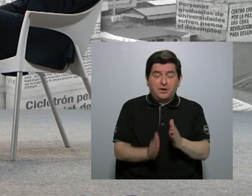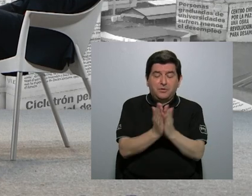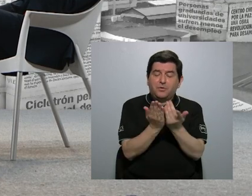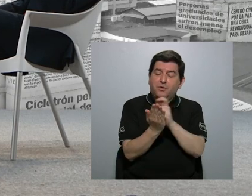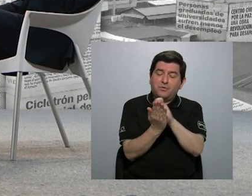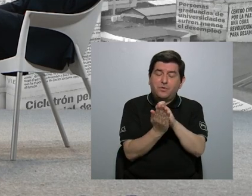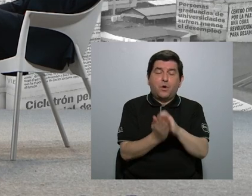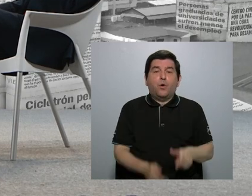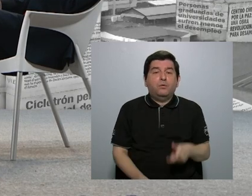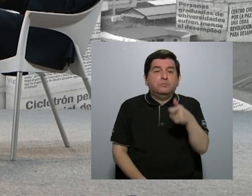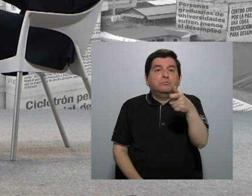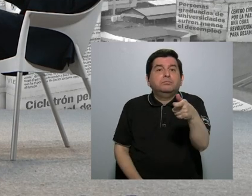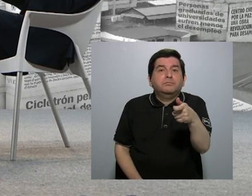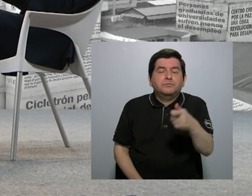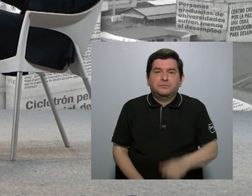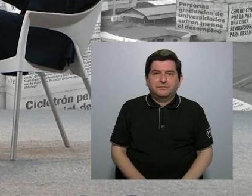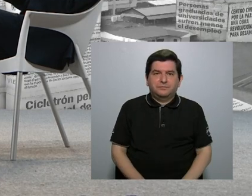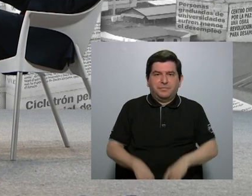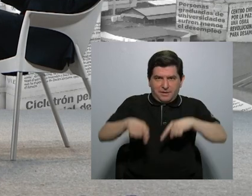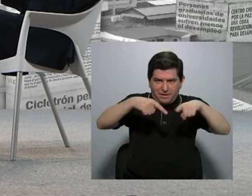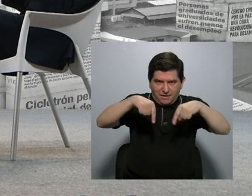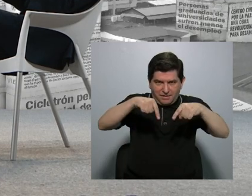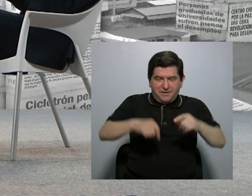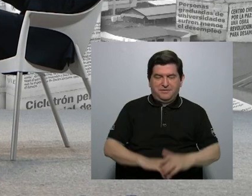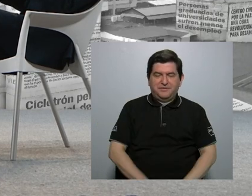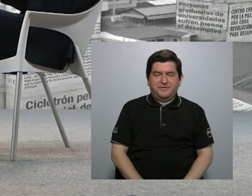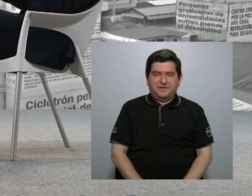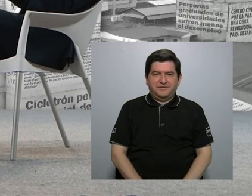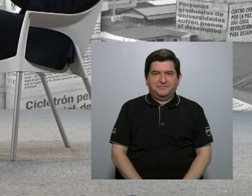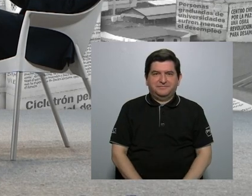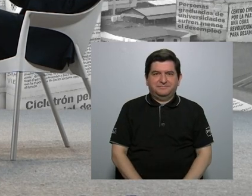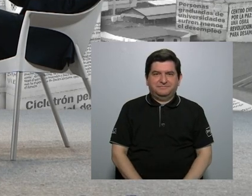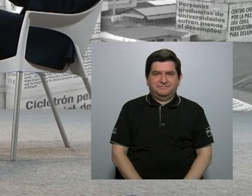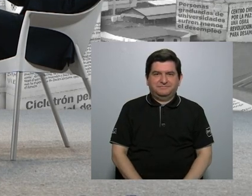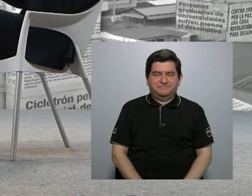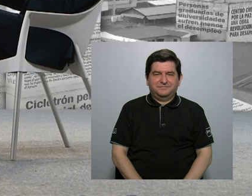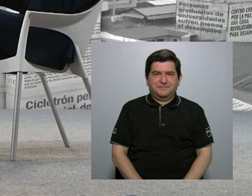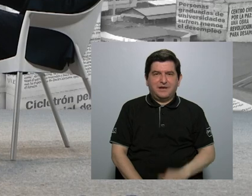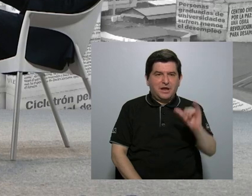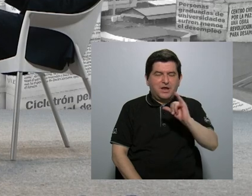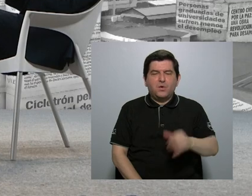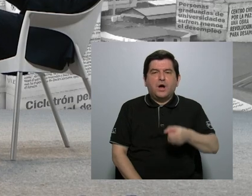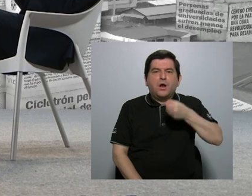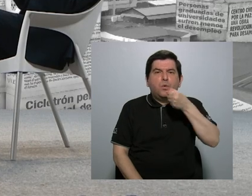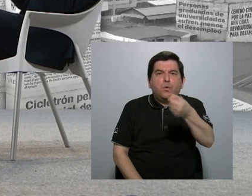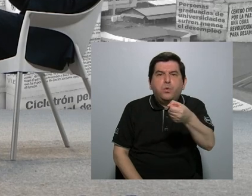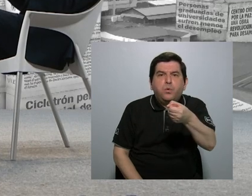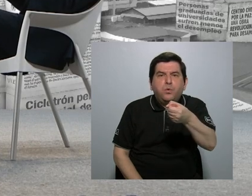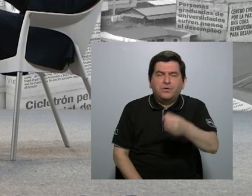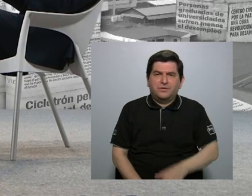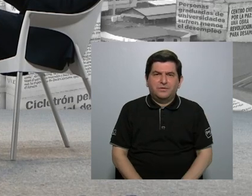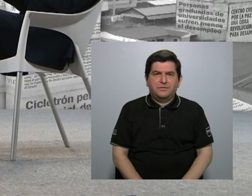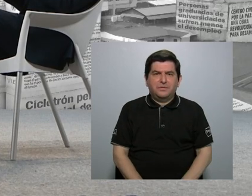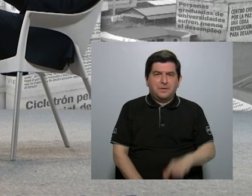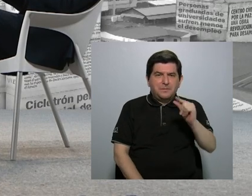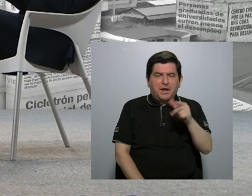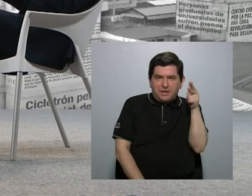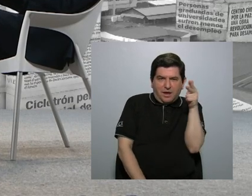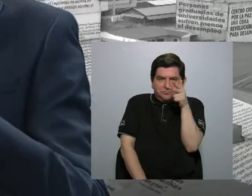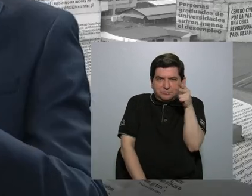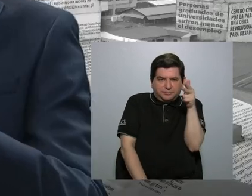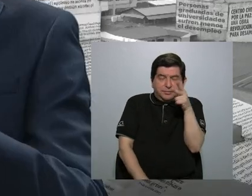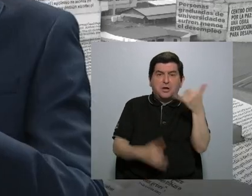cogen una grabadora, bueno, imaginariamente una grabadora, cogen un micrófono, una pequeña cámara,